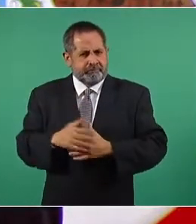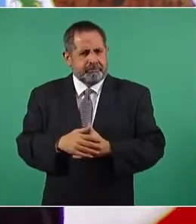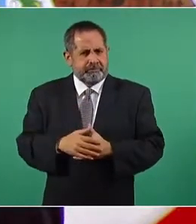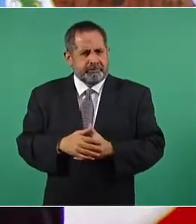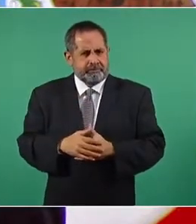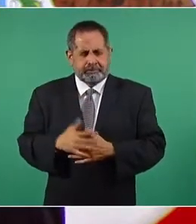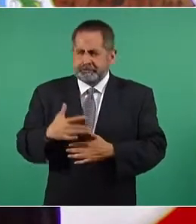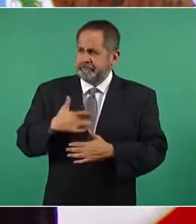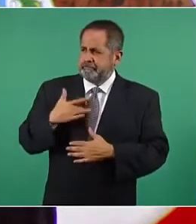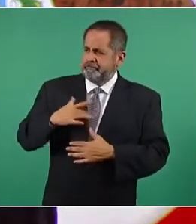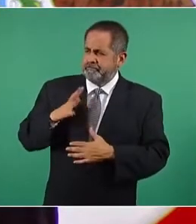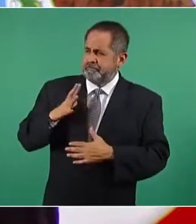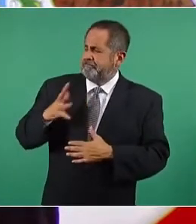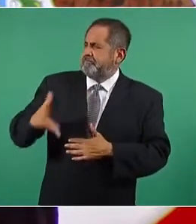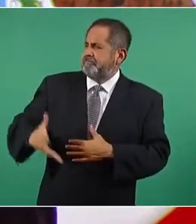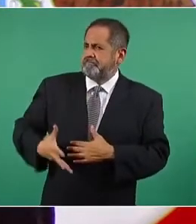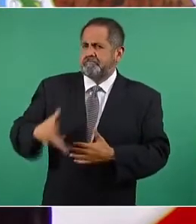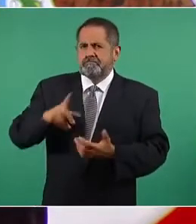sentirnos orgullosos